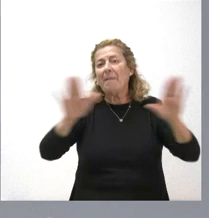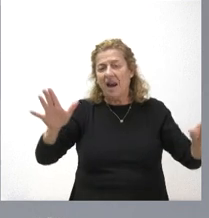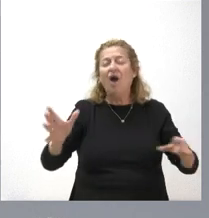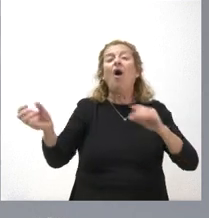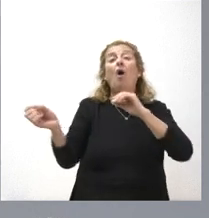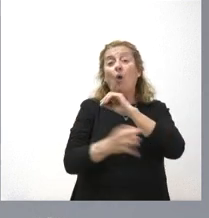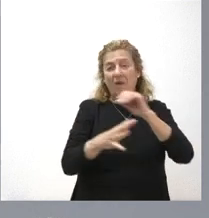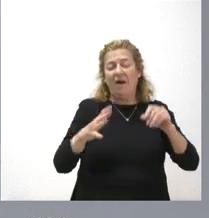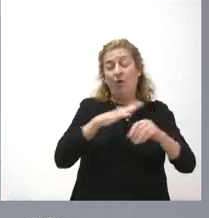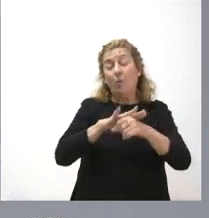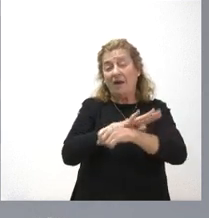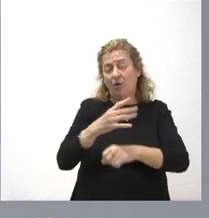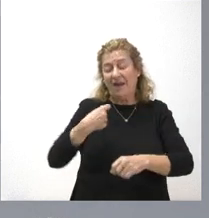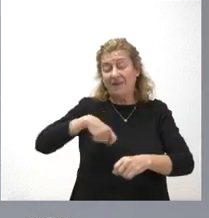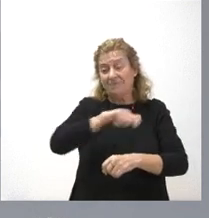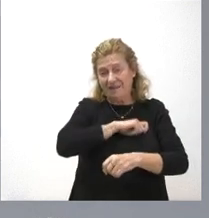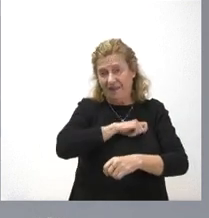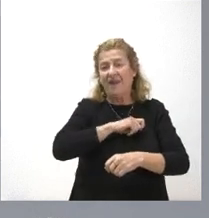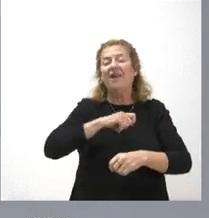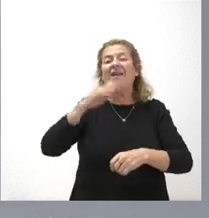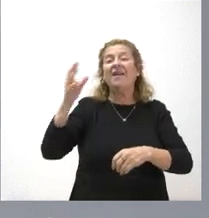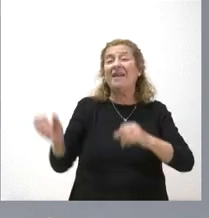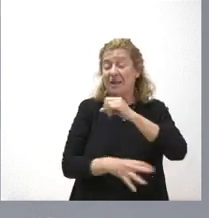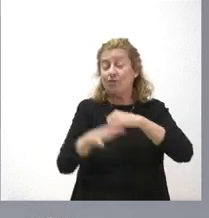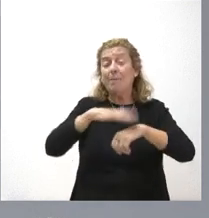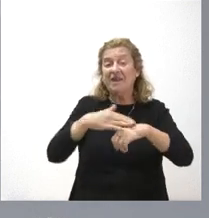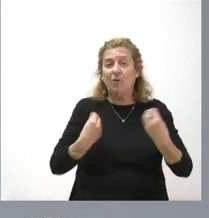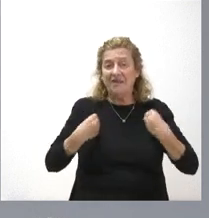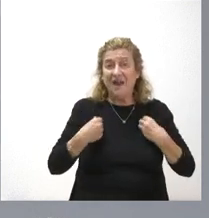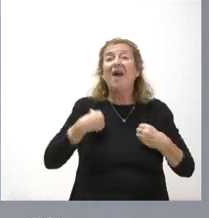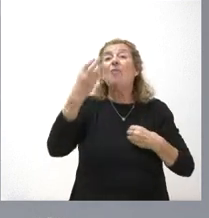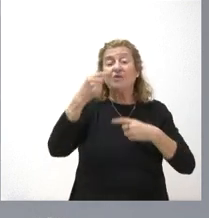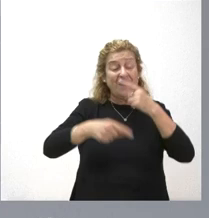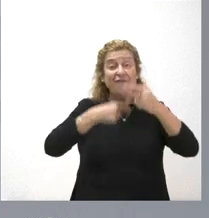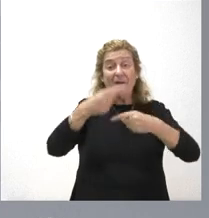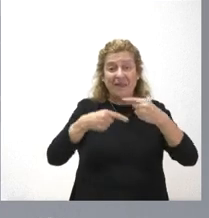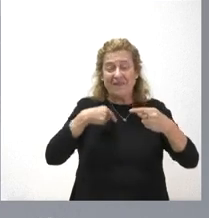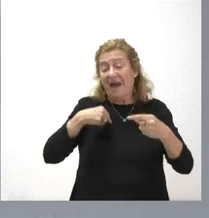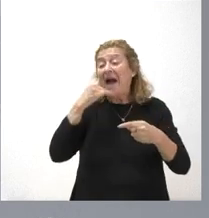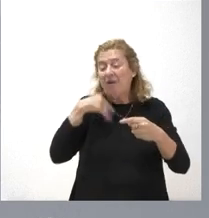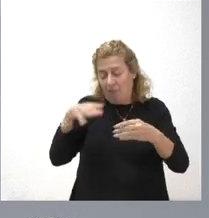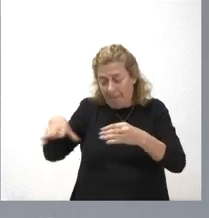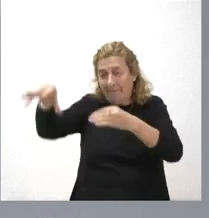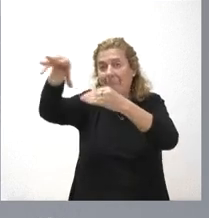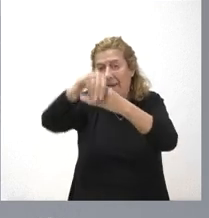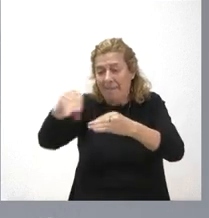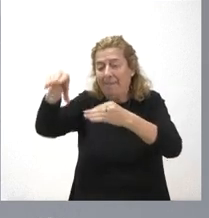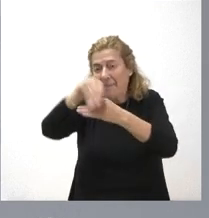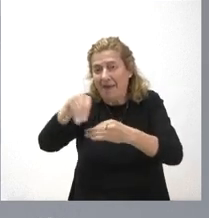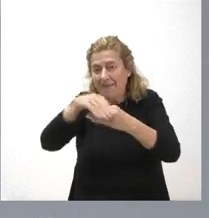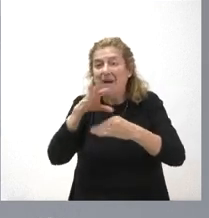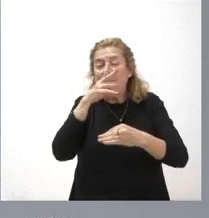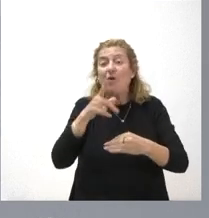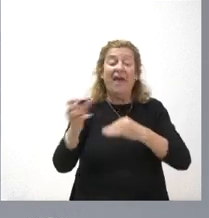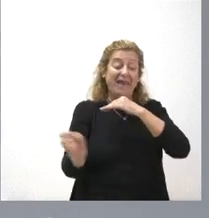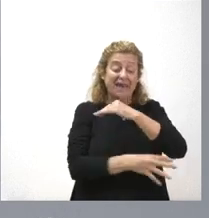mínimo vital. Hemos tenido que complementar a muchas familias las cantidades que recibían del ingreso